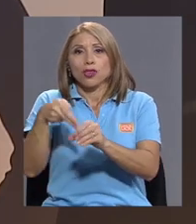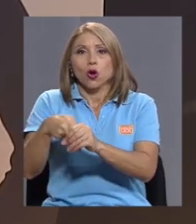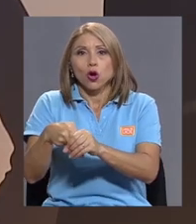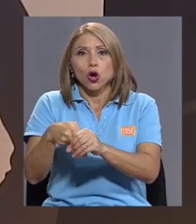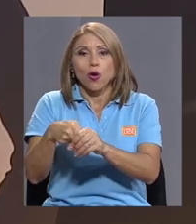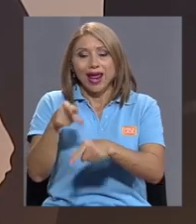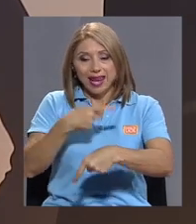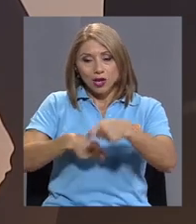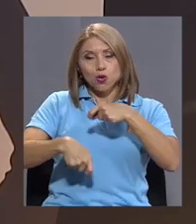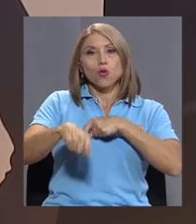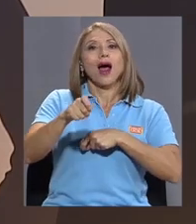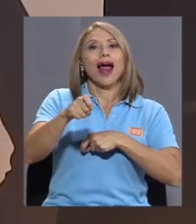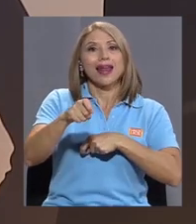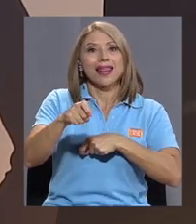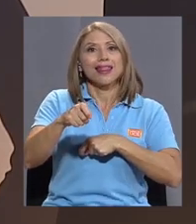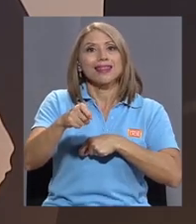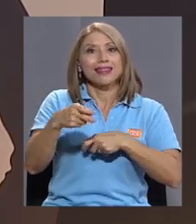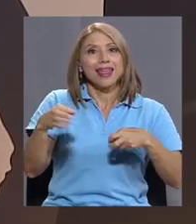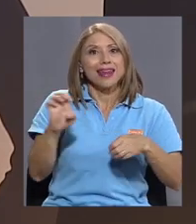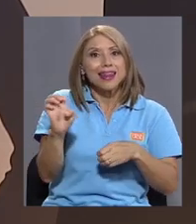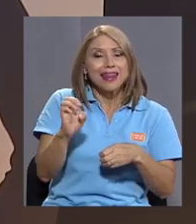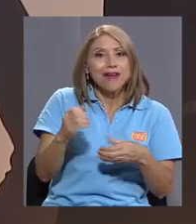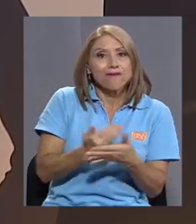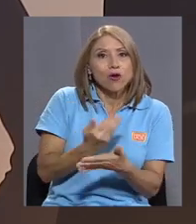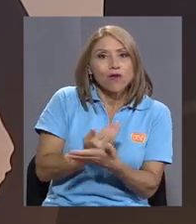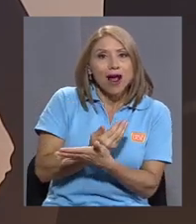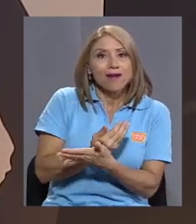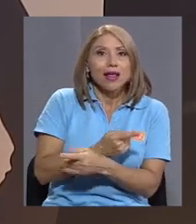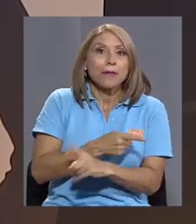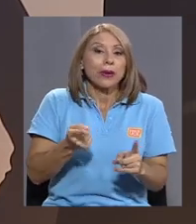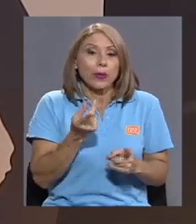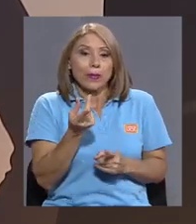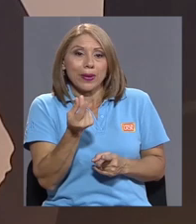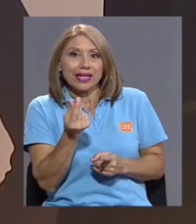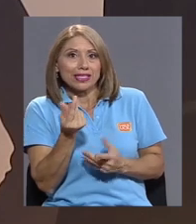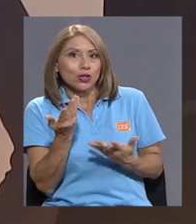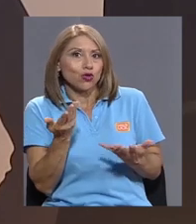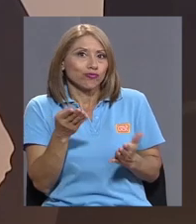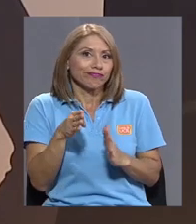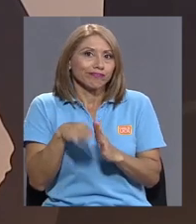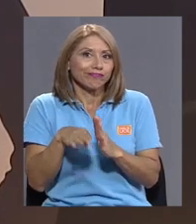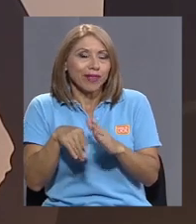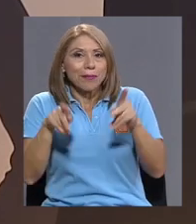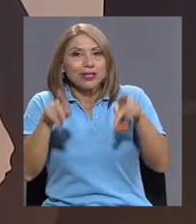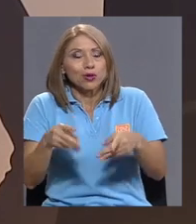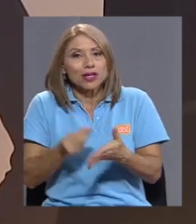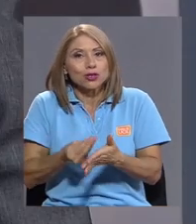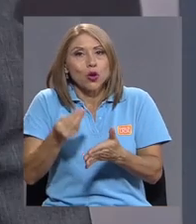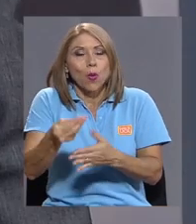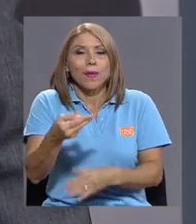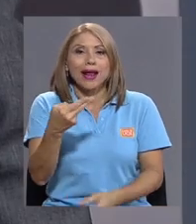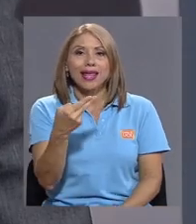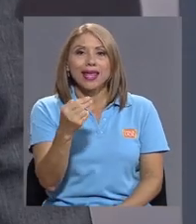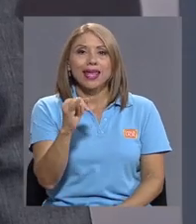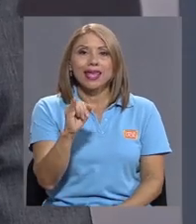Bueno, hay un problema ahí de precio, ¿verdad? Precio por caloría útil que las hace pasarse a consumir hidrocarburos.